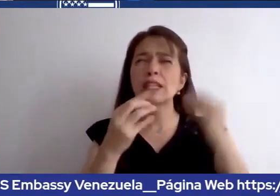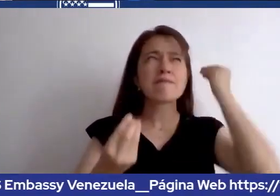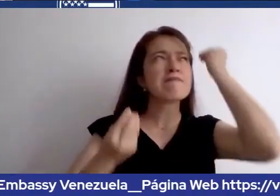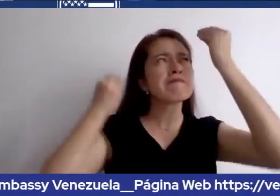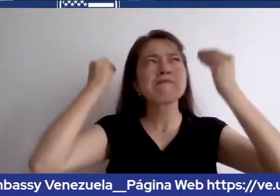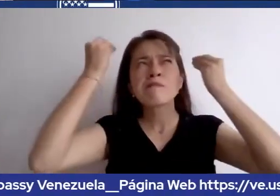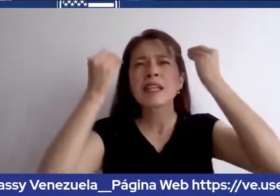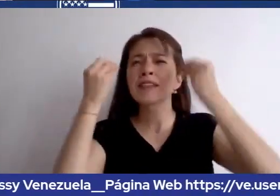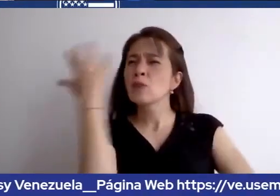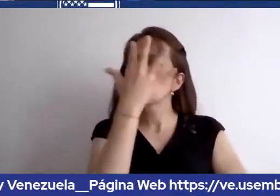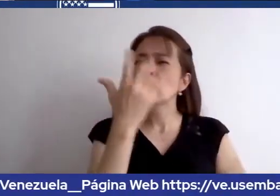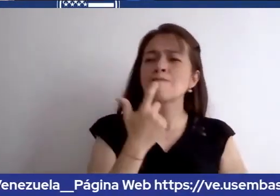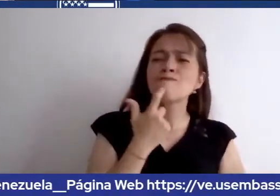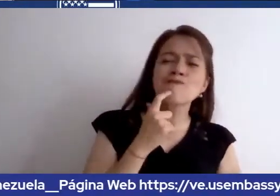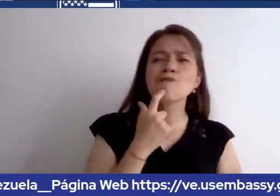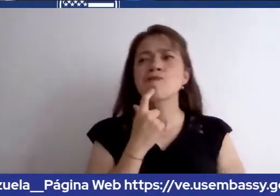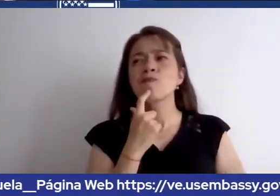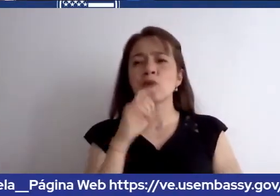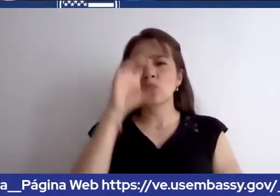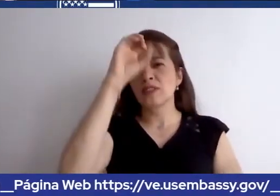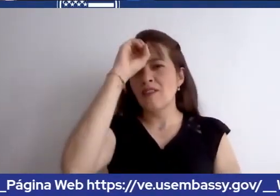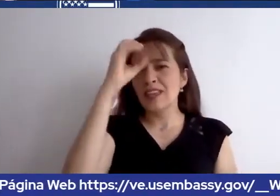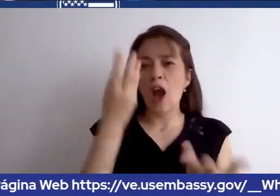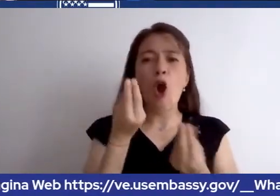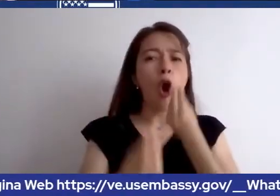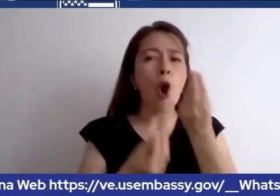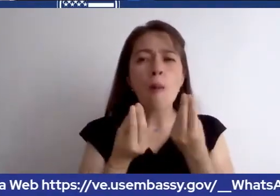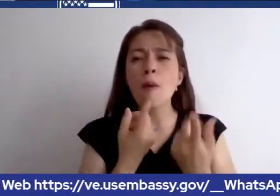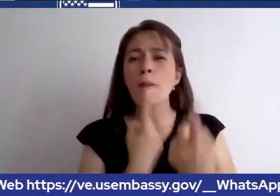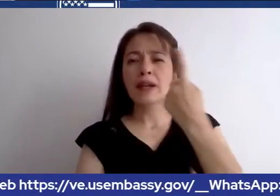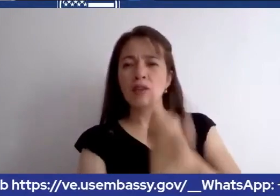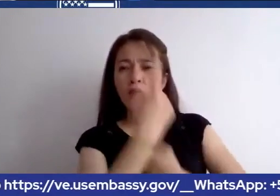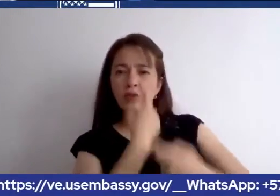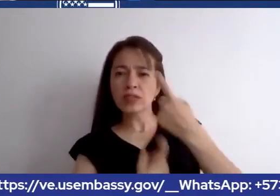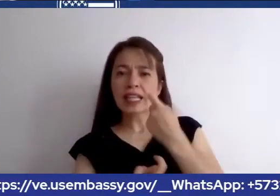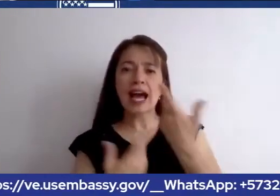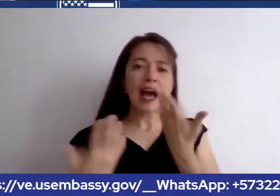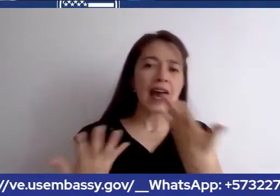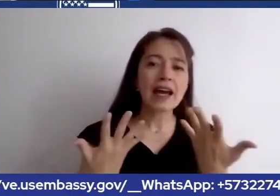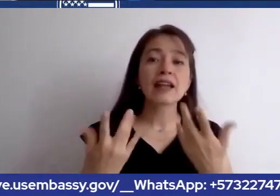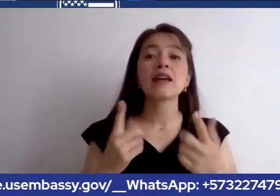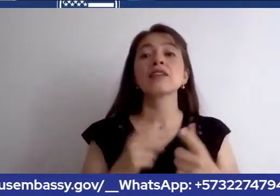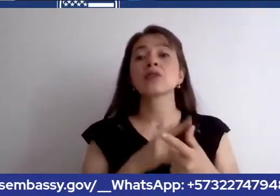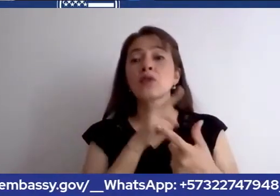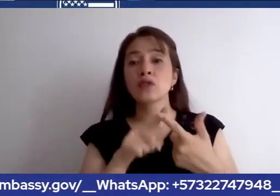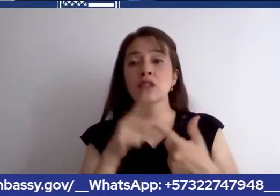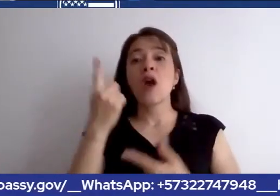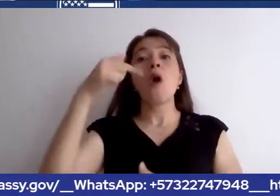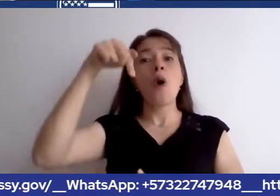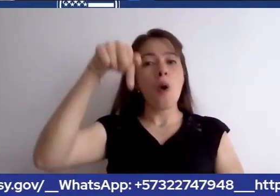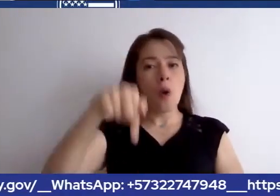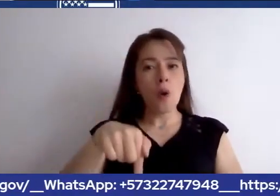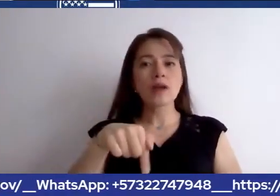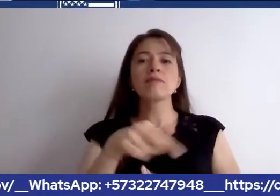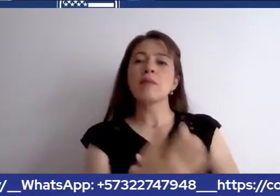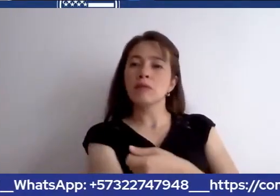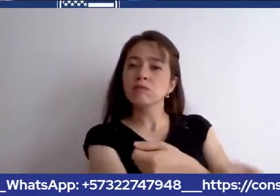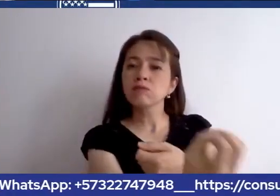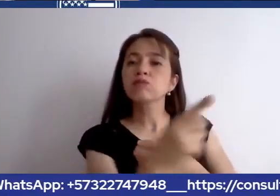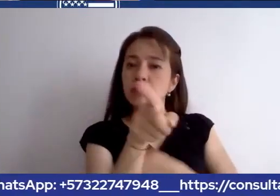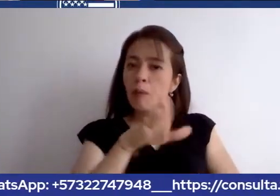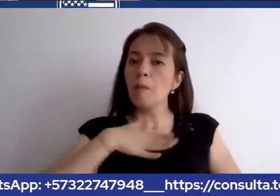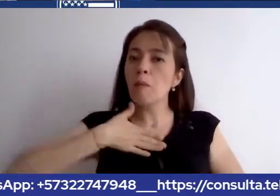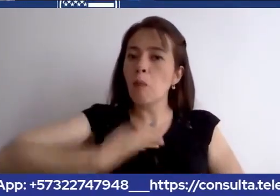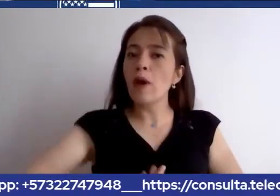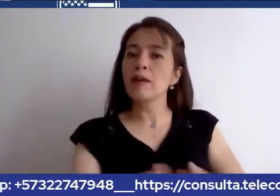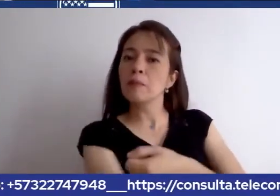pero tal vez tenía miedo o no tenía tiempo para preguntar pero ahora tomaremos sus preguntas sobre visas